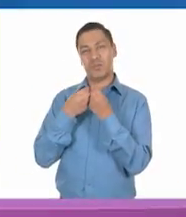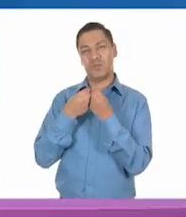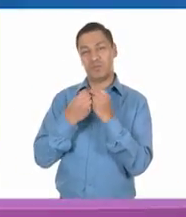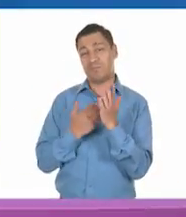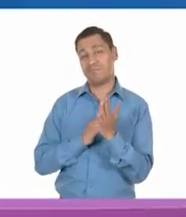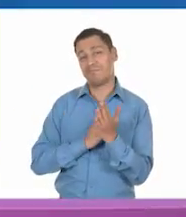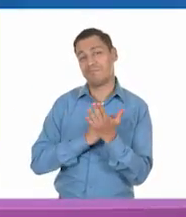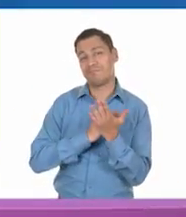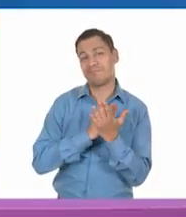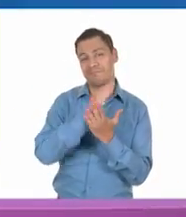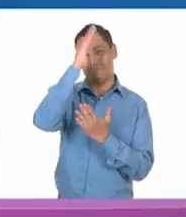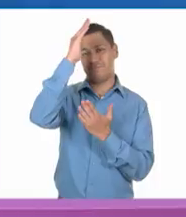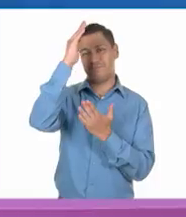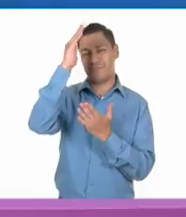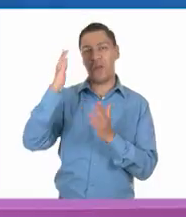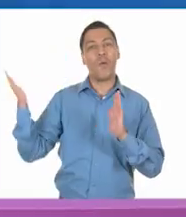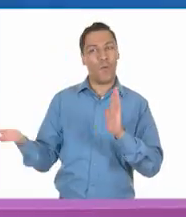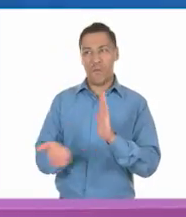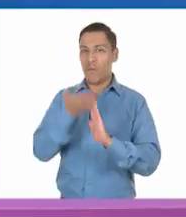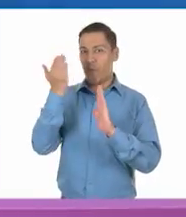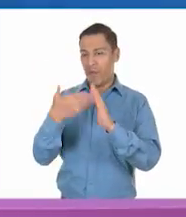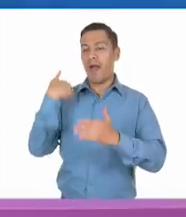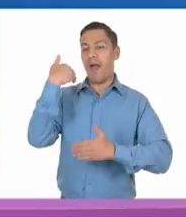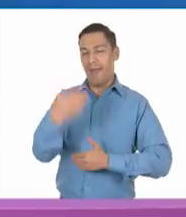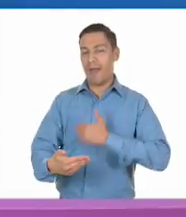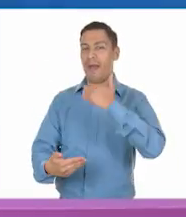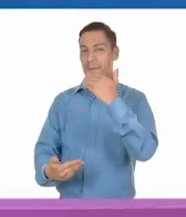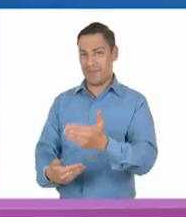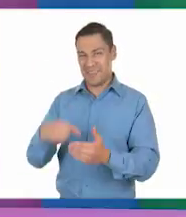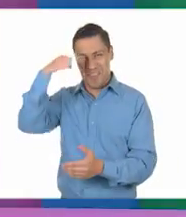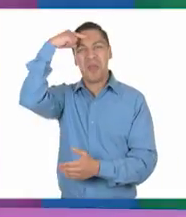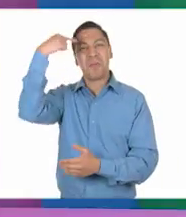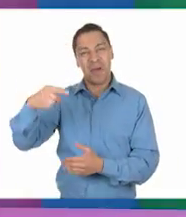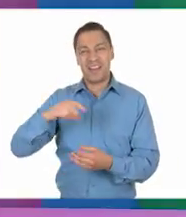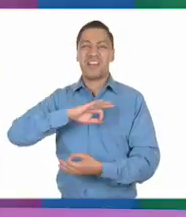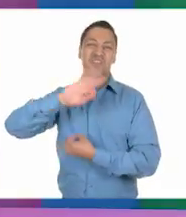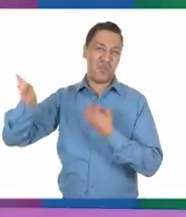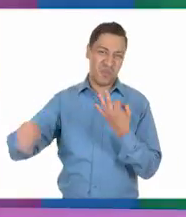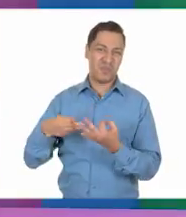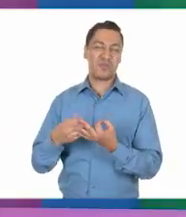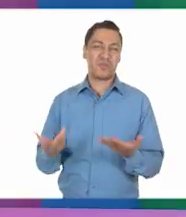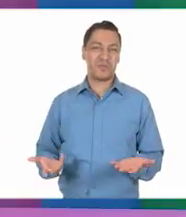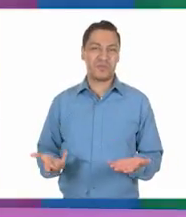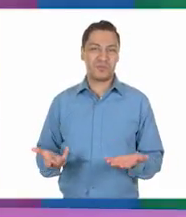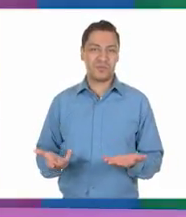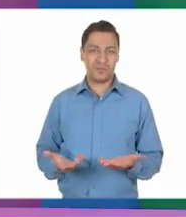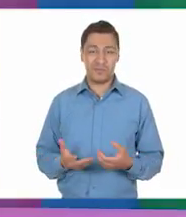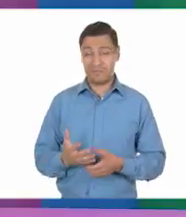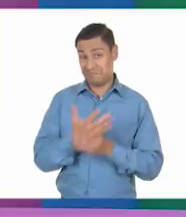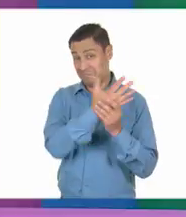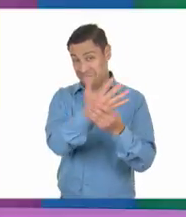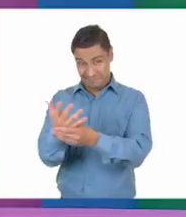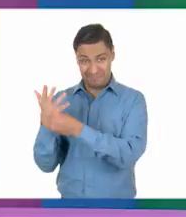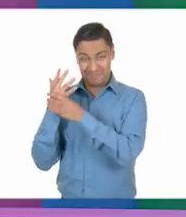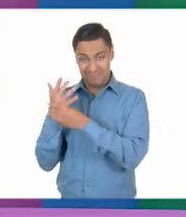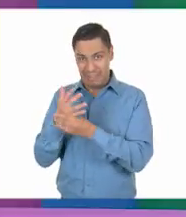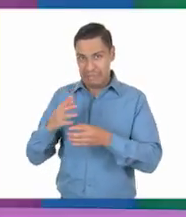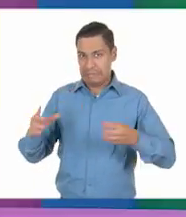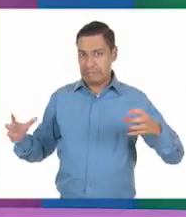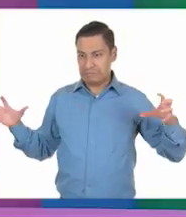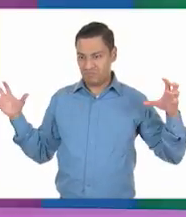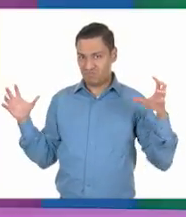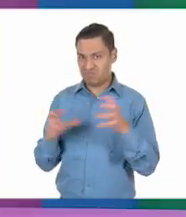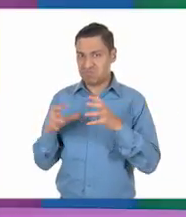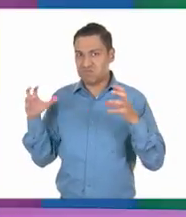sí. Eso me gusta, construir avances para todos. ¡Claro! Por eso se dice que los conflictos pueden ser